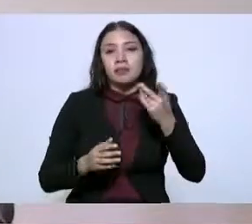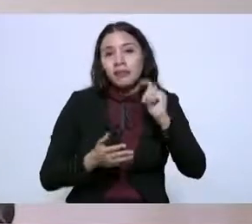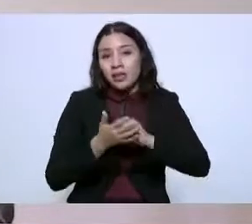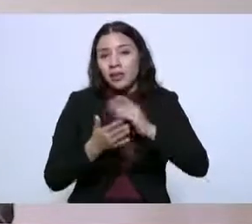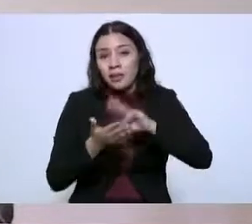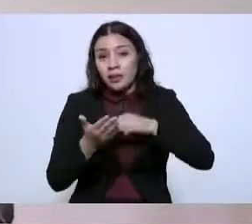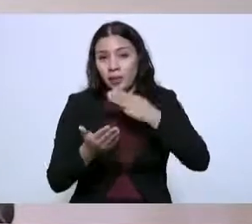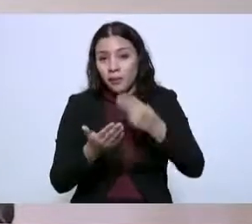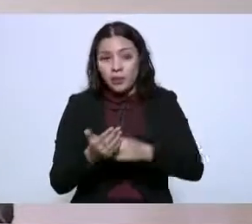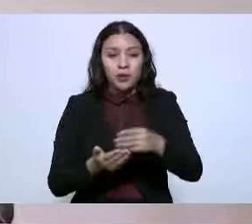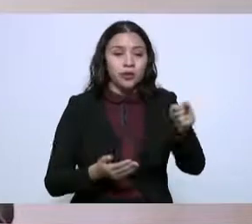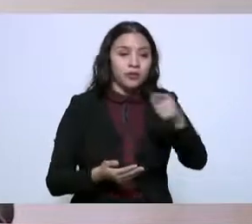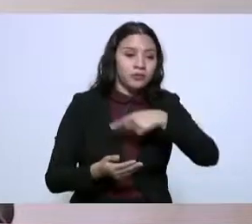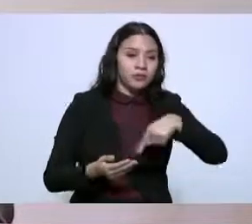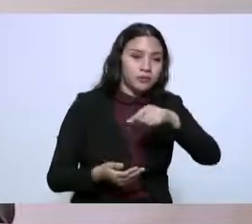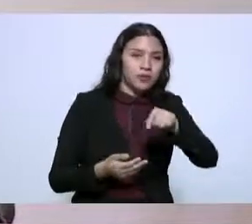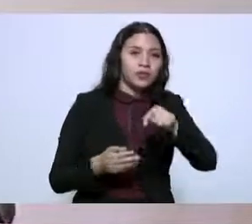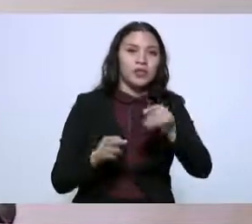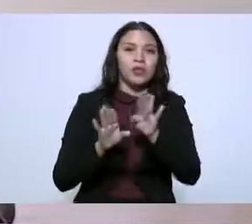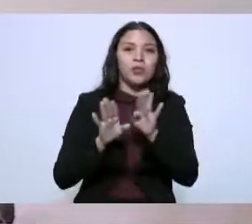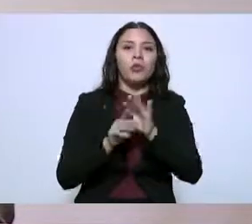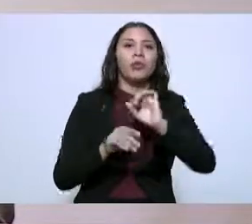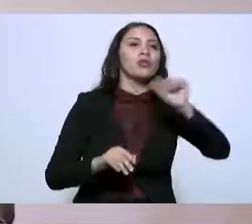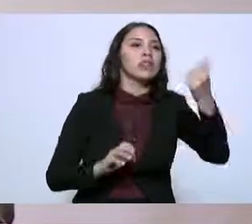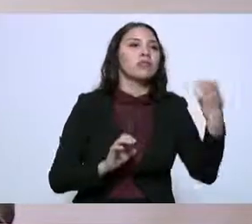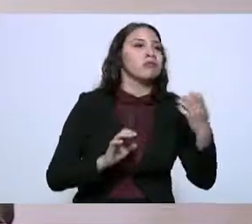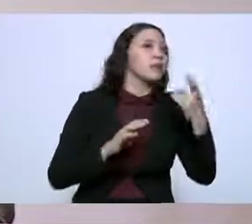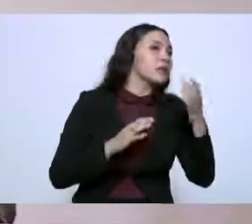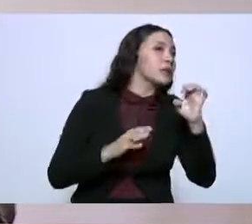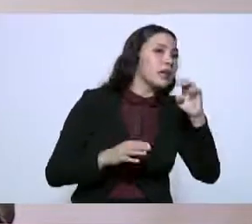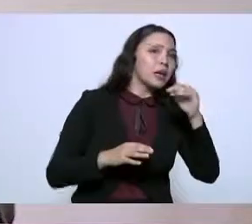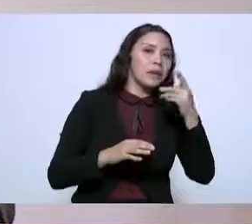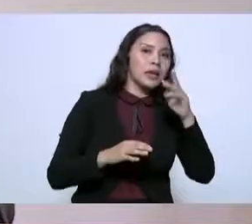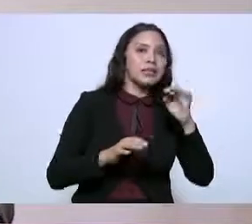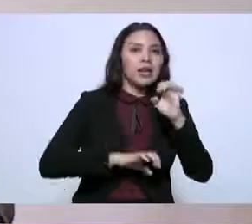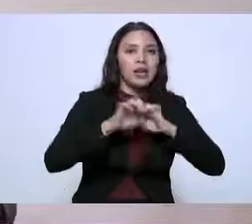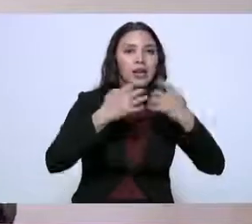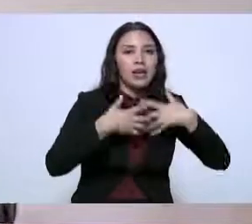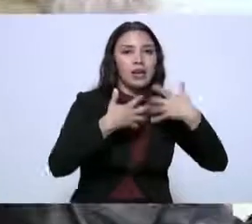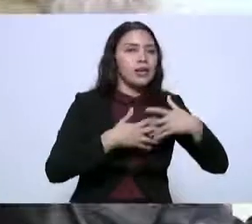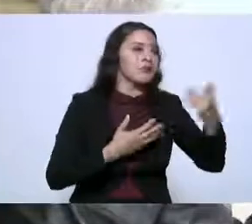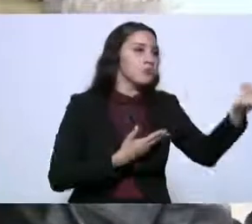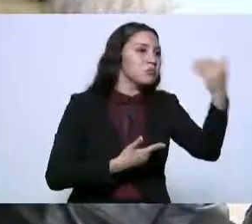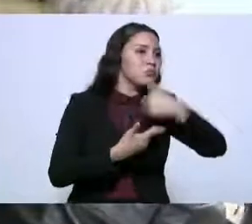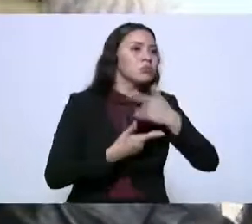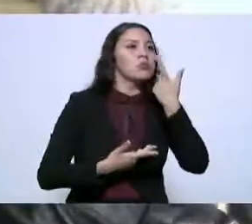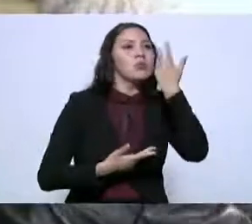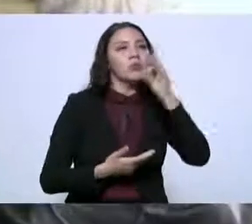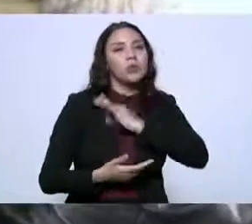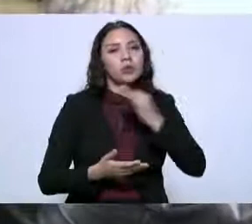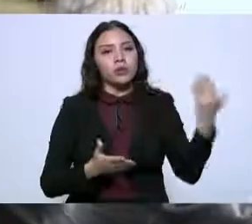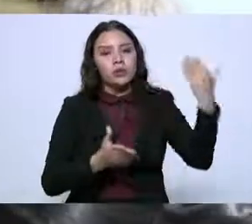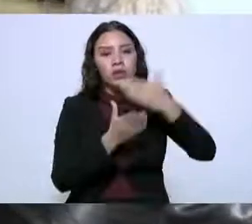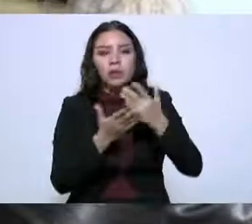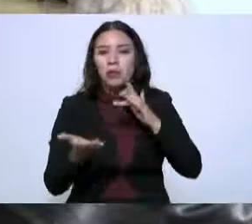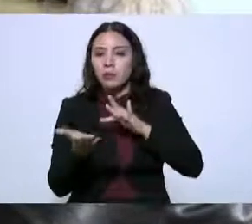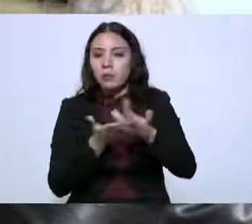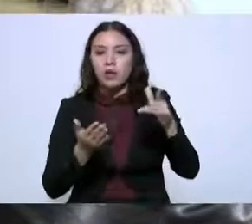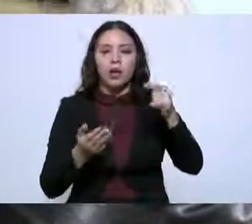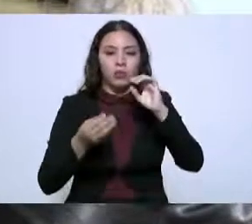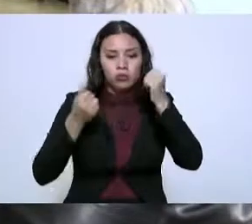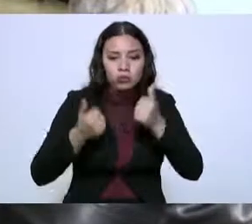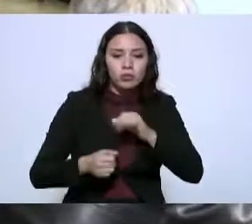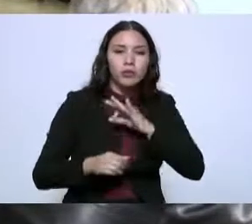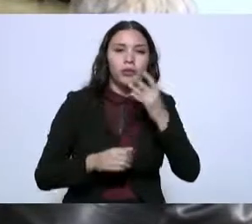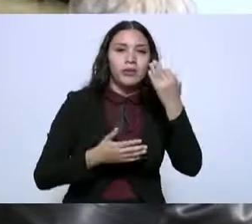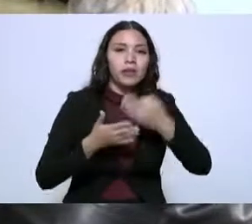Matamoros, la expansión de empresas ya instaladas o de empresas que quieren instalarse ahí,